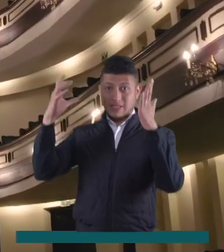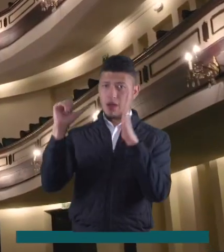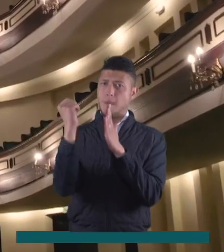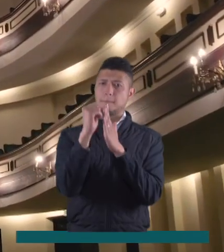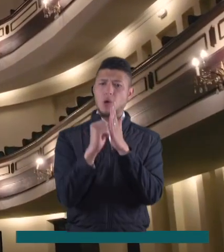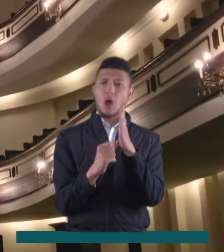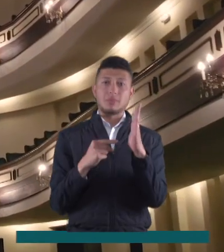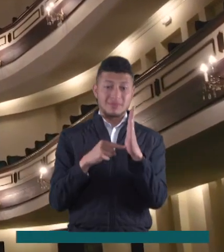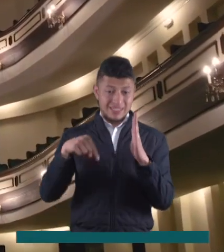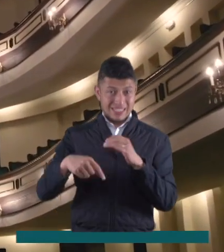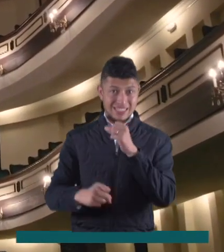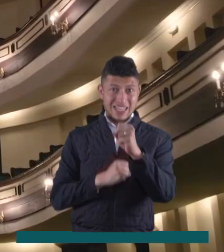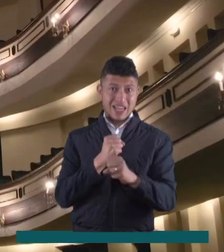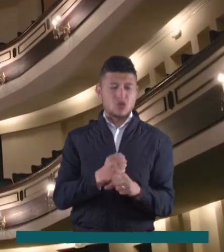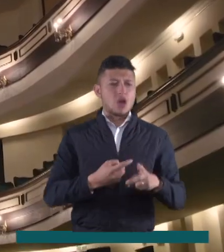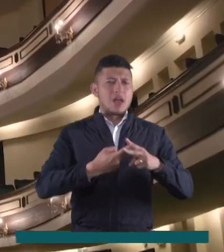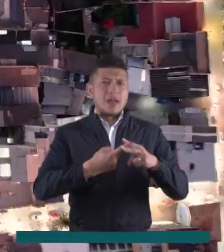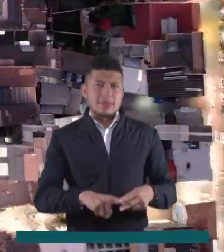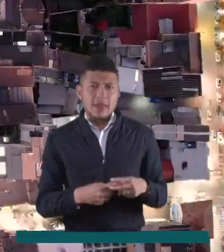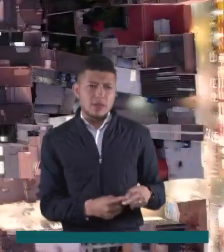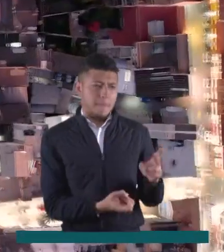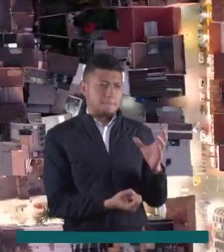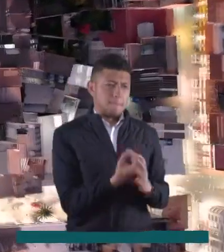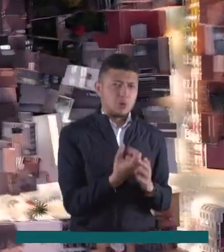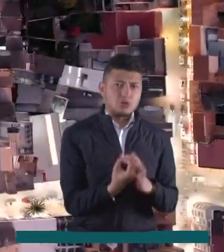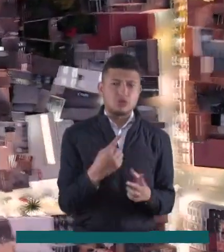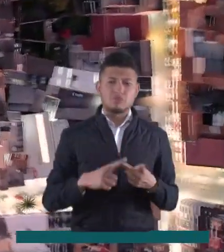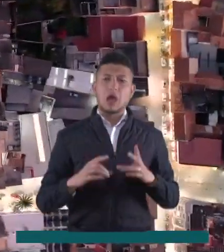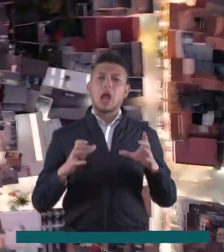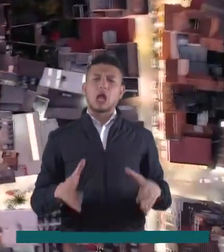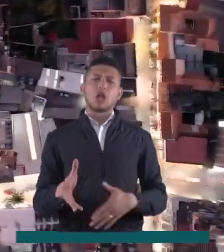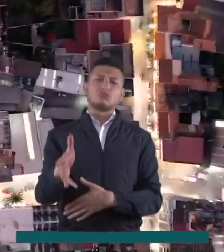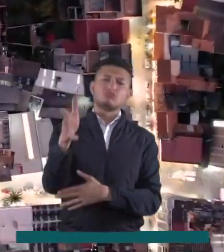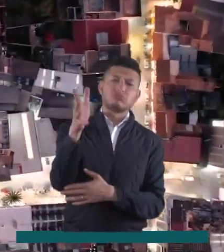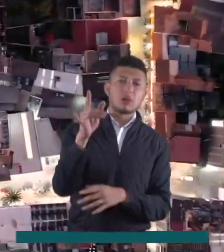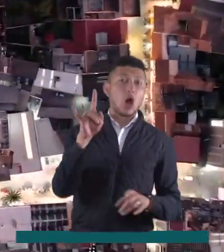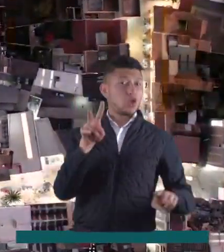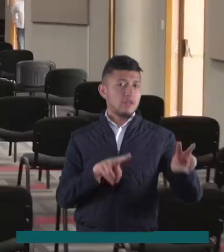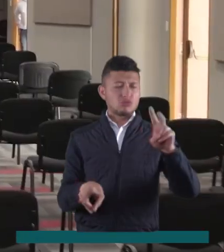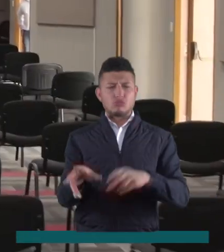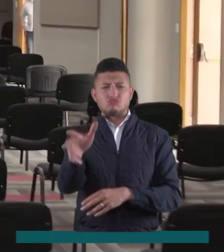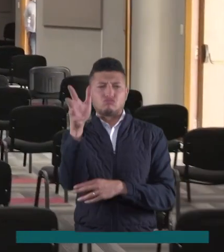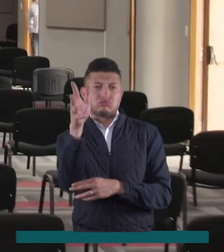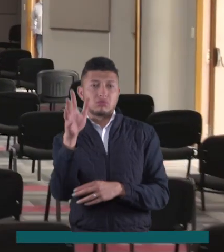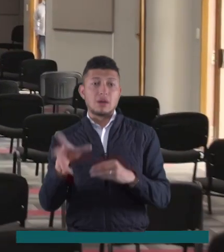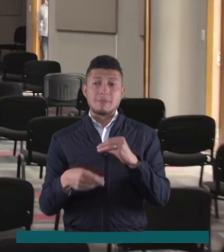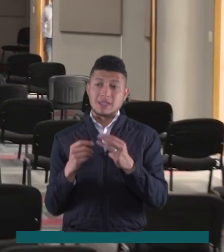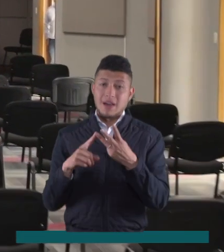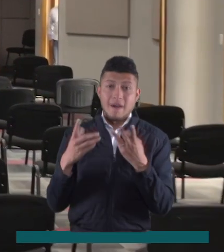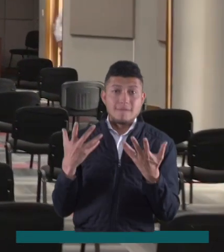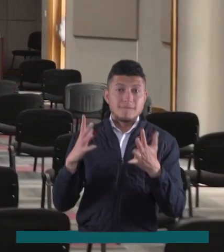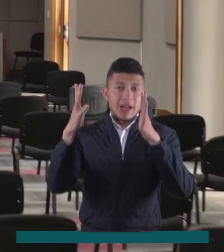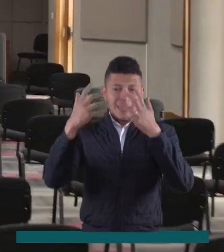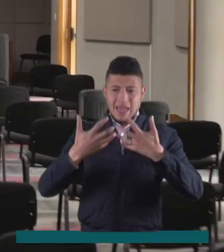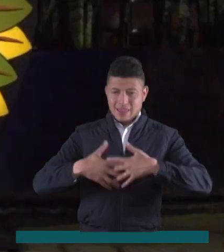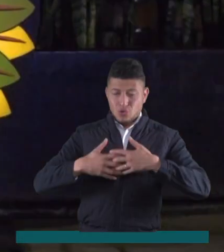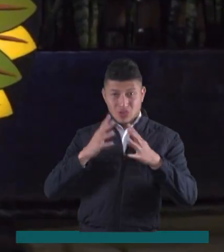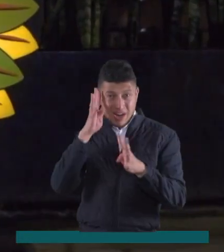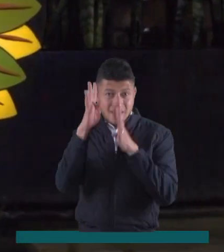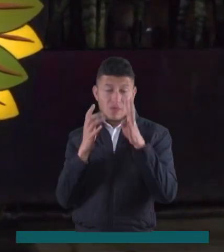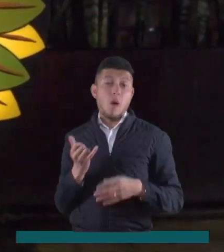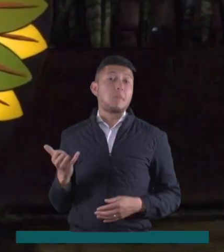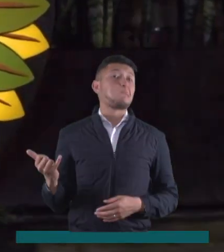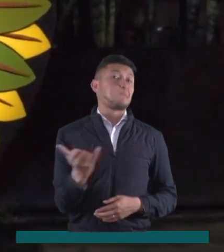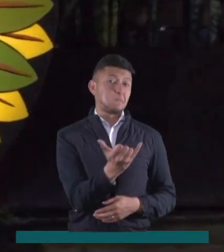ha tenido en su programación de este año talleres de producción, clases magistrales audiovisuales y algunas ferias de industrias